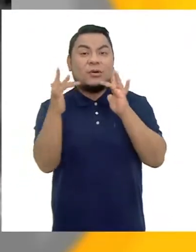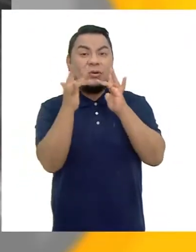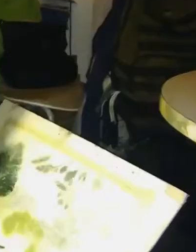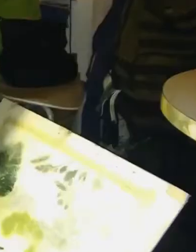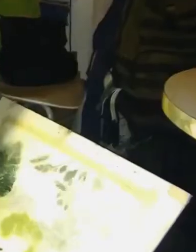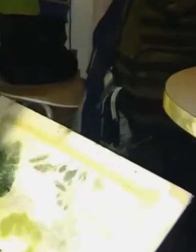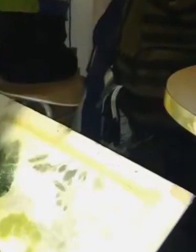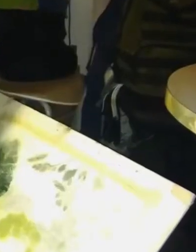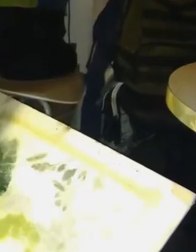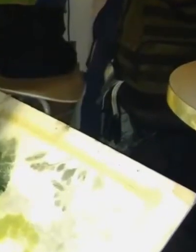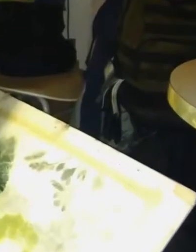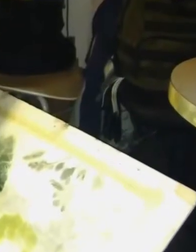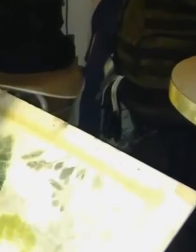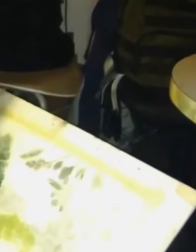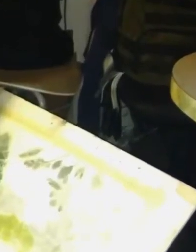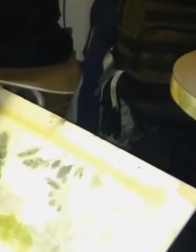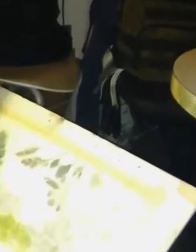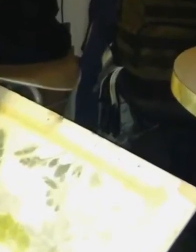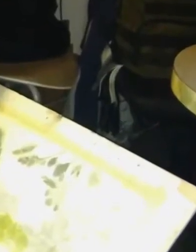pueden encontrar